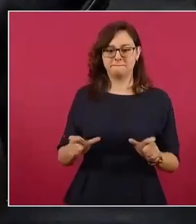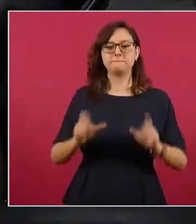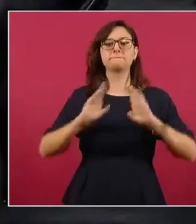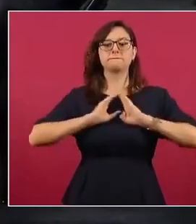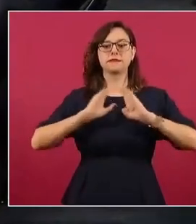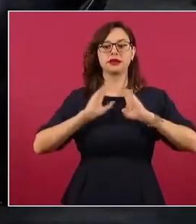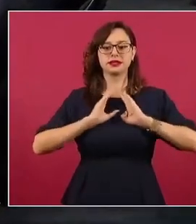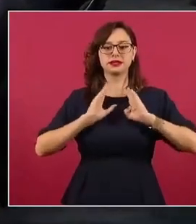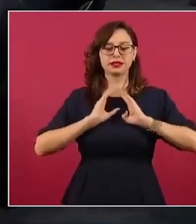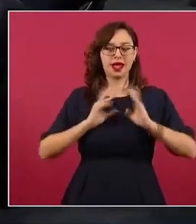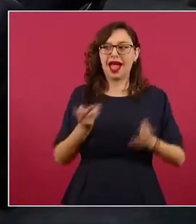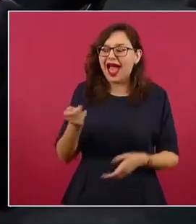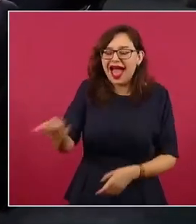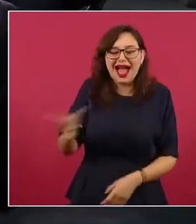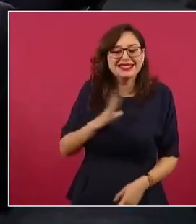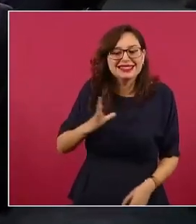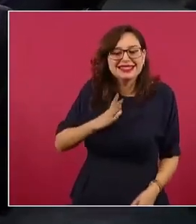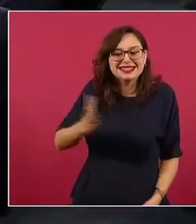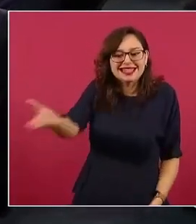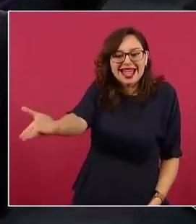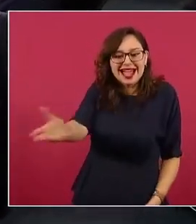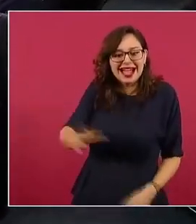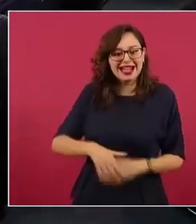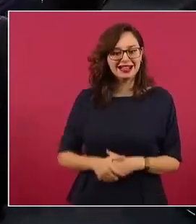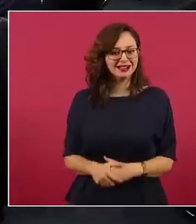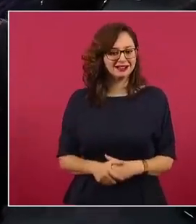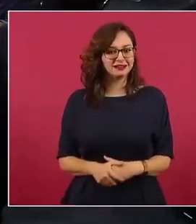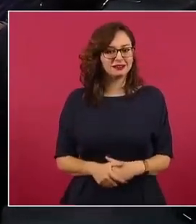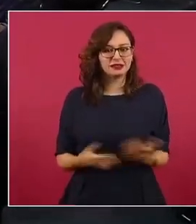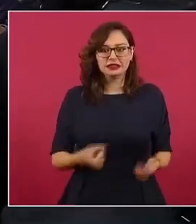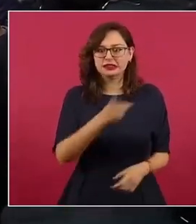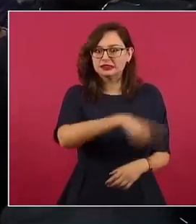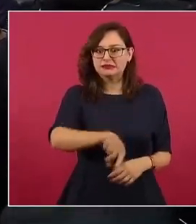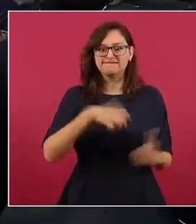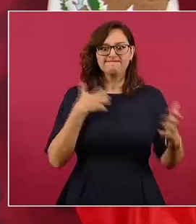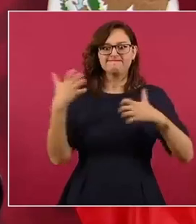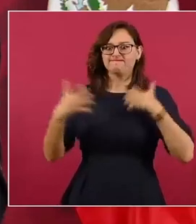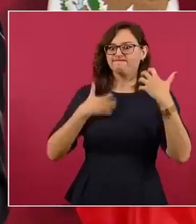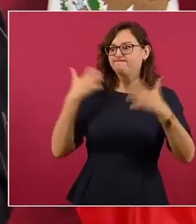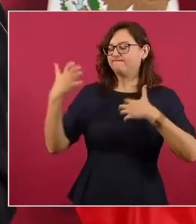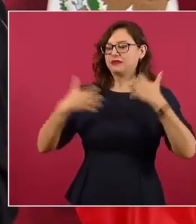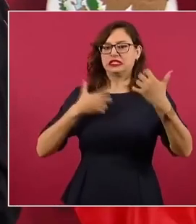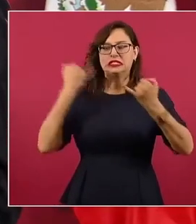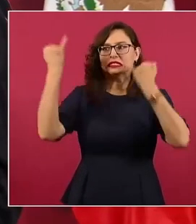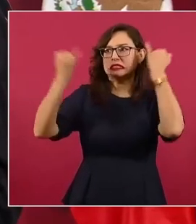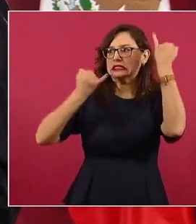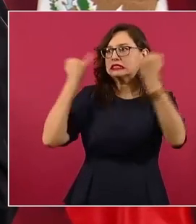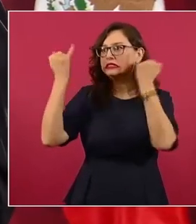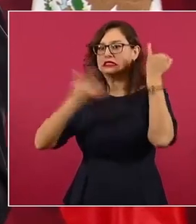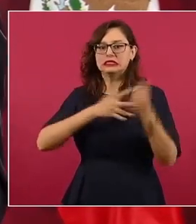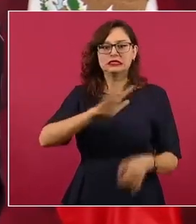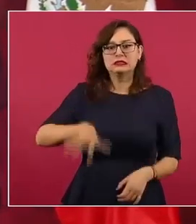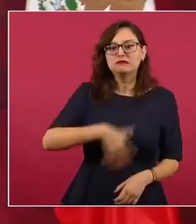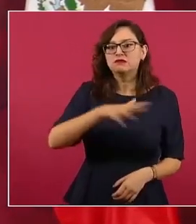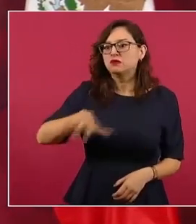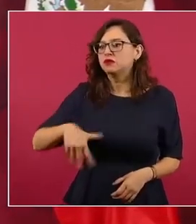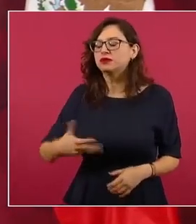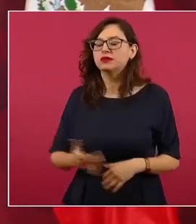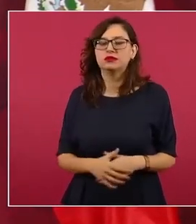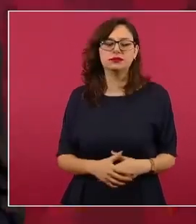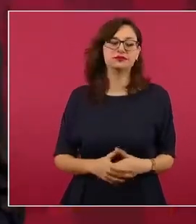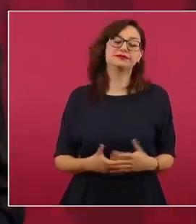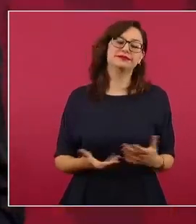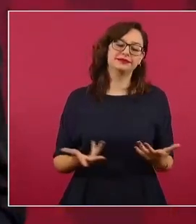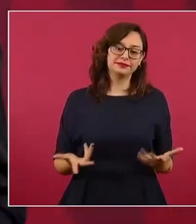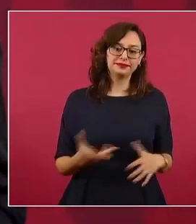Están enojados y andan buscando por todos lados. Qué bueno es que hay oposición.